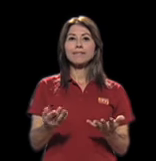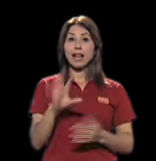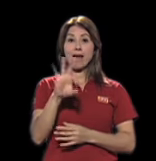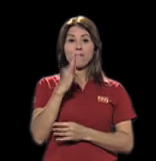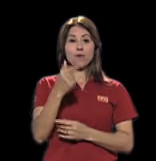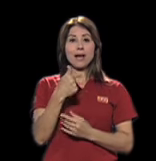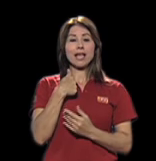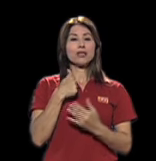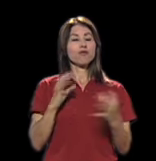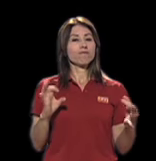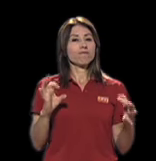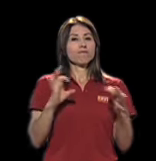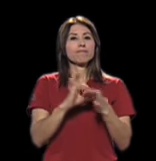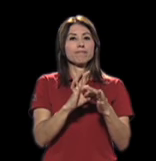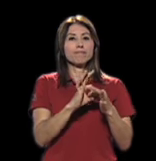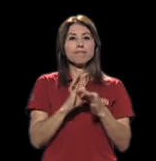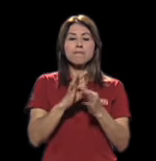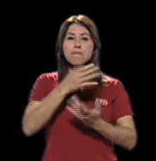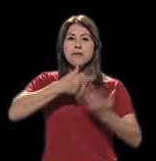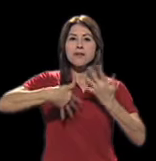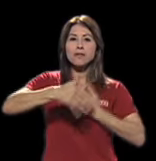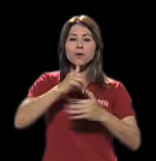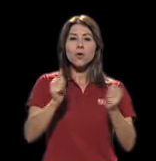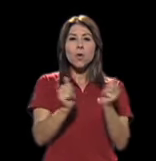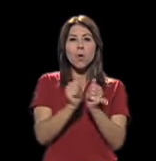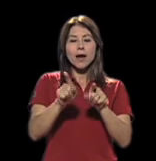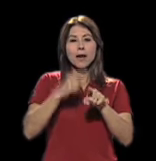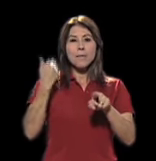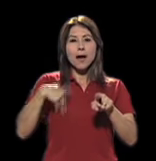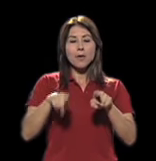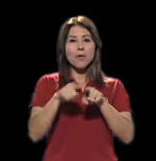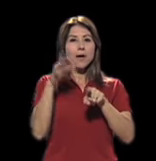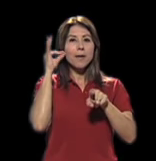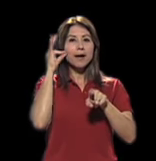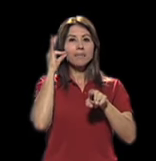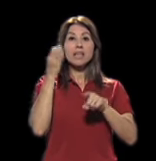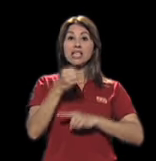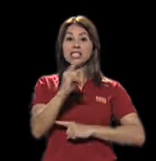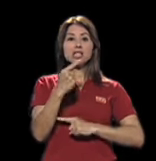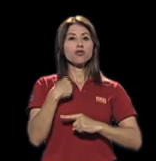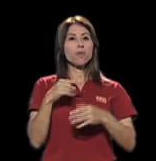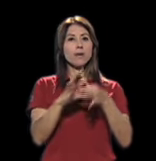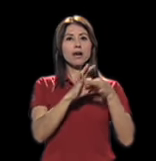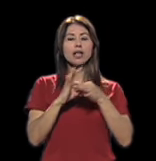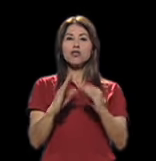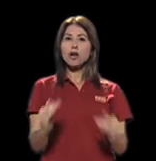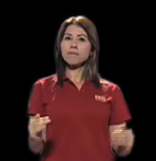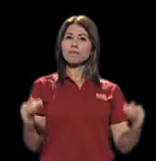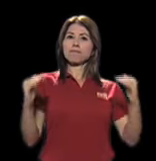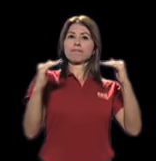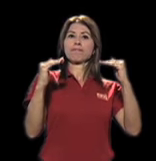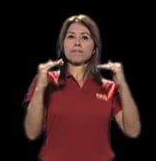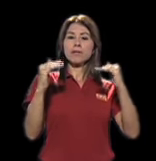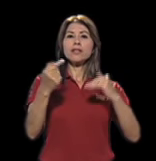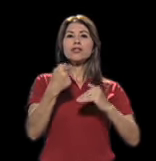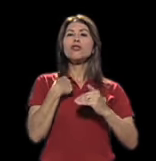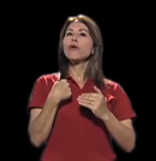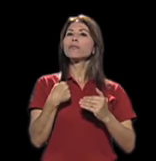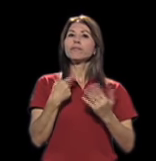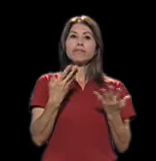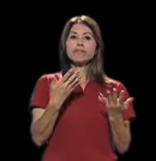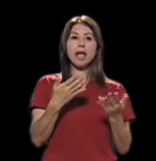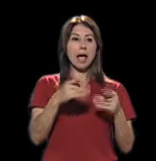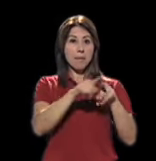en como yo me relaciono con mi hermano o hermana. Si yo me relaciono de igual a igual, yo voy a presentar a mi hermano con